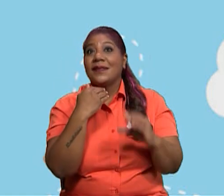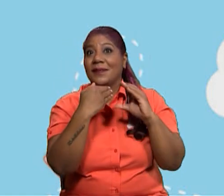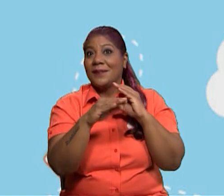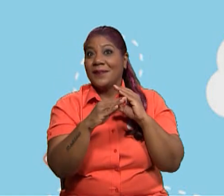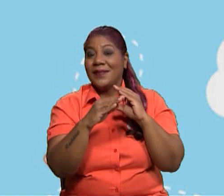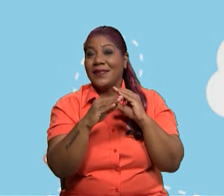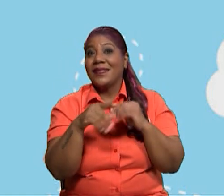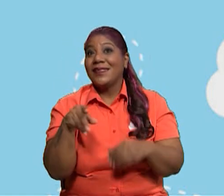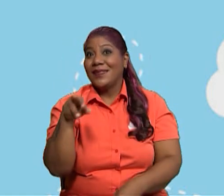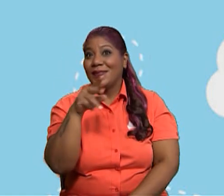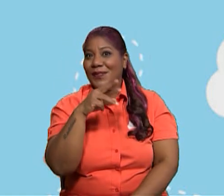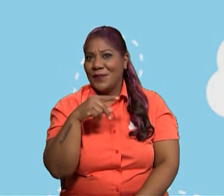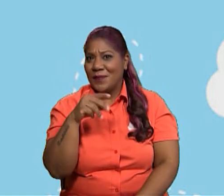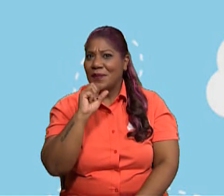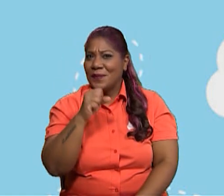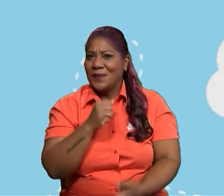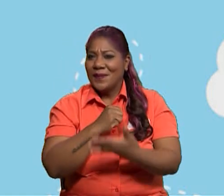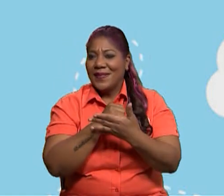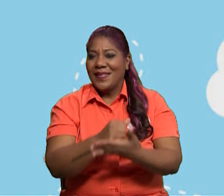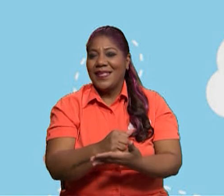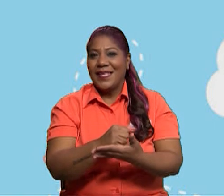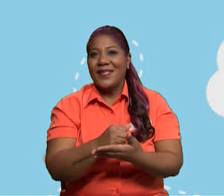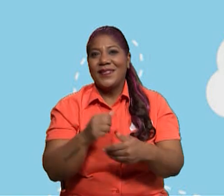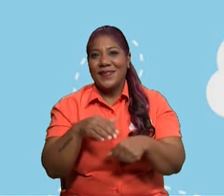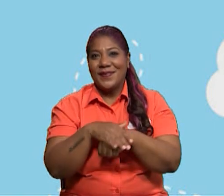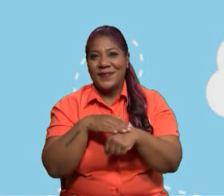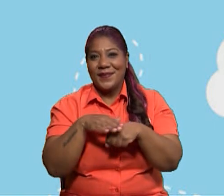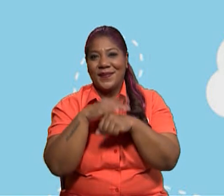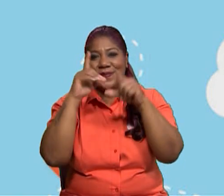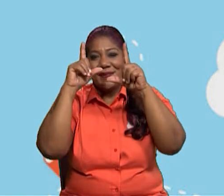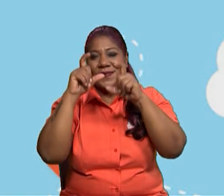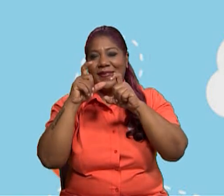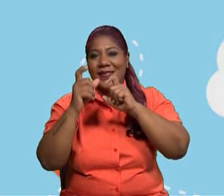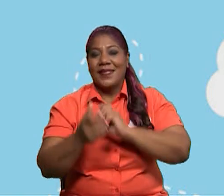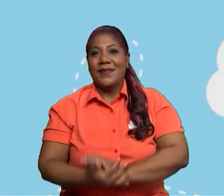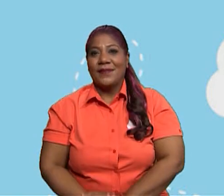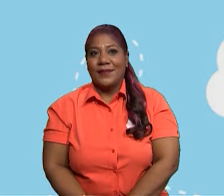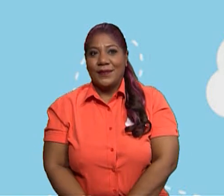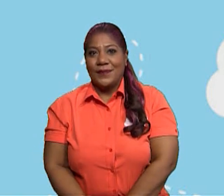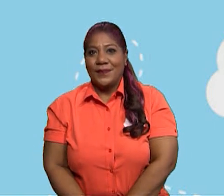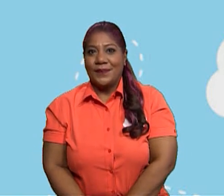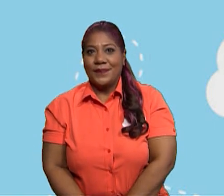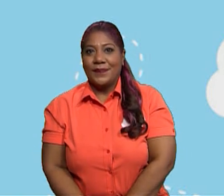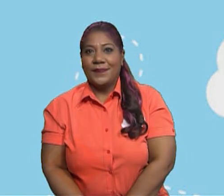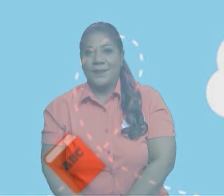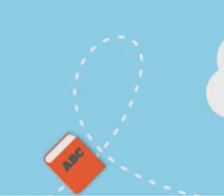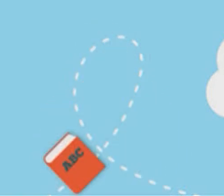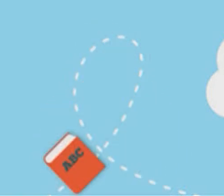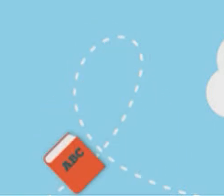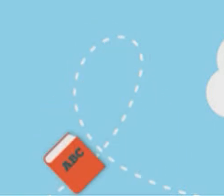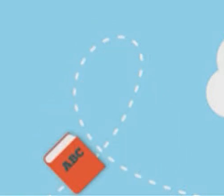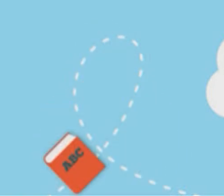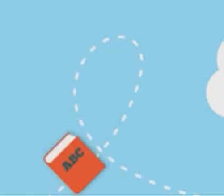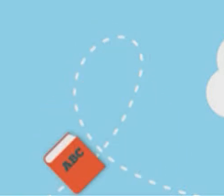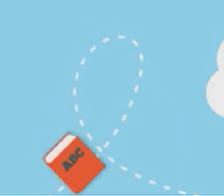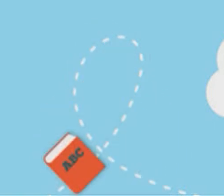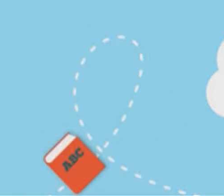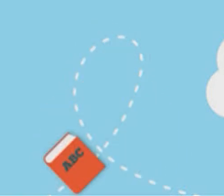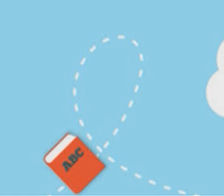Ustedes le van a tomar una captura de pantalla porque usted va a realizar su trabajo en este libro, en esta hoja.